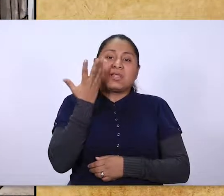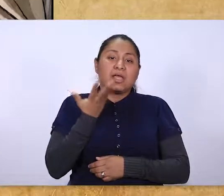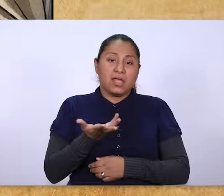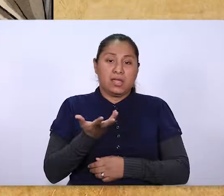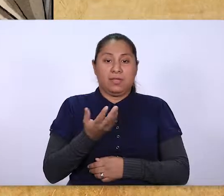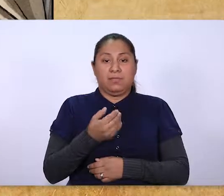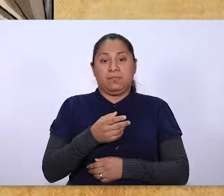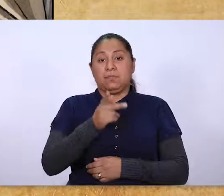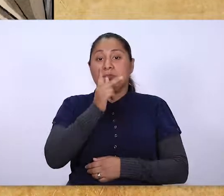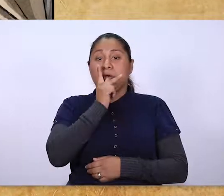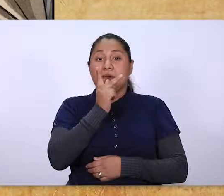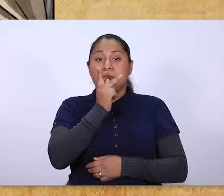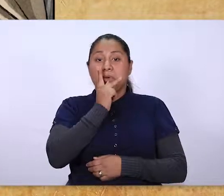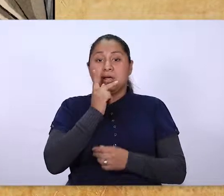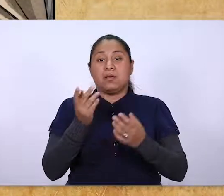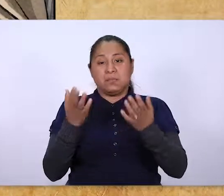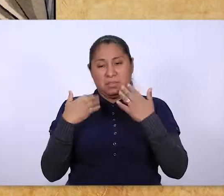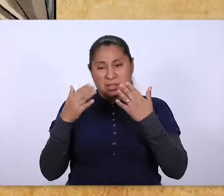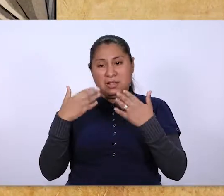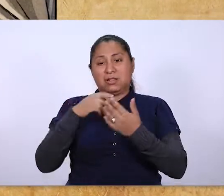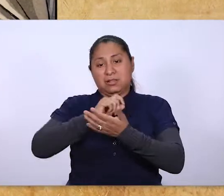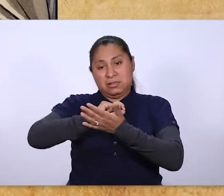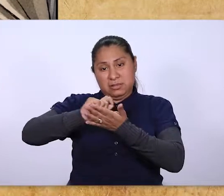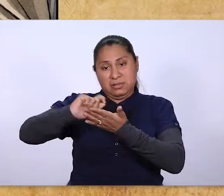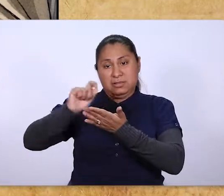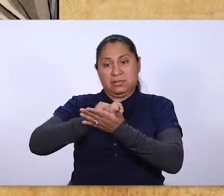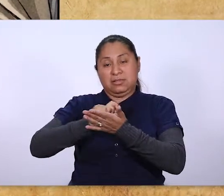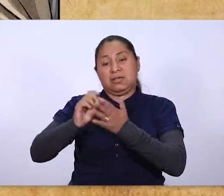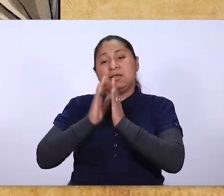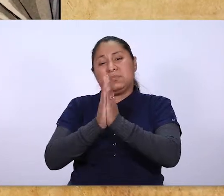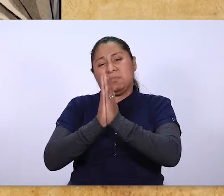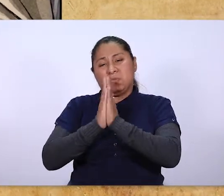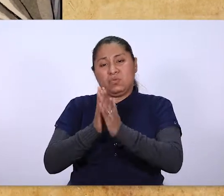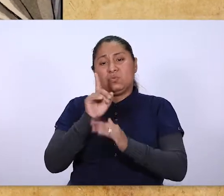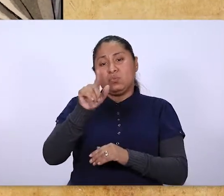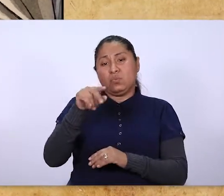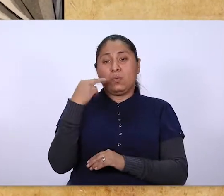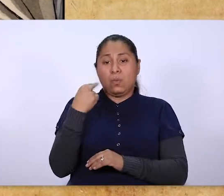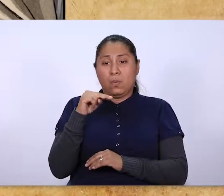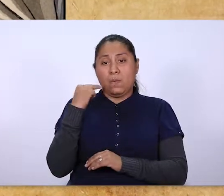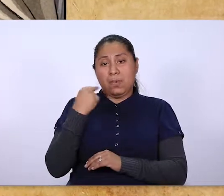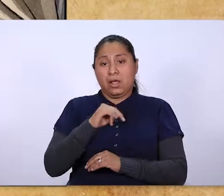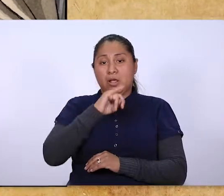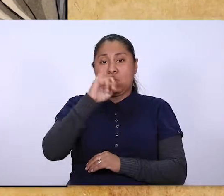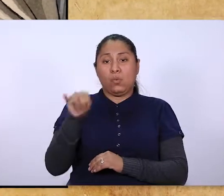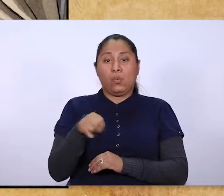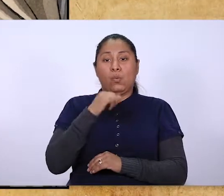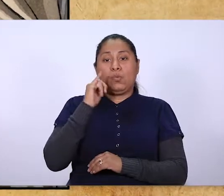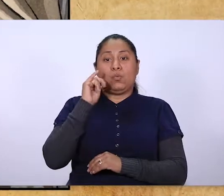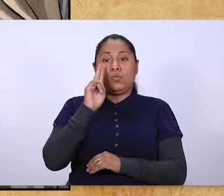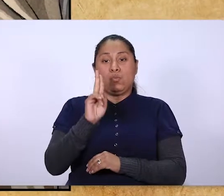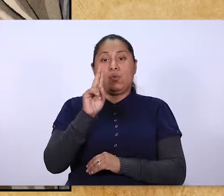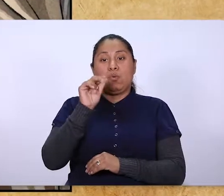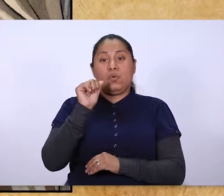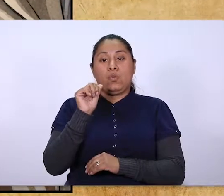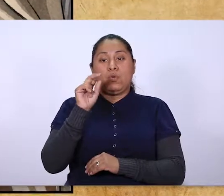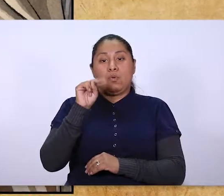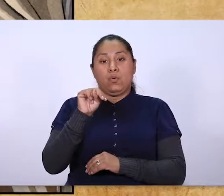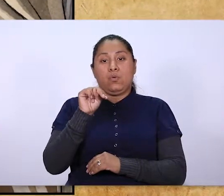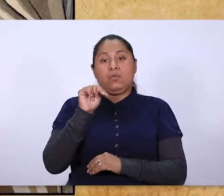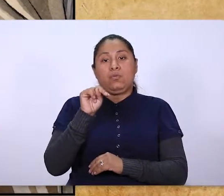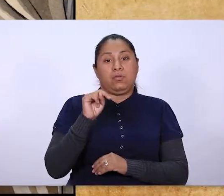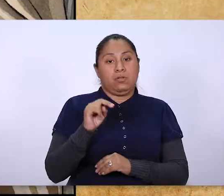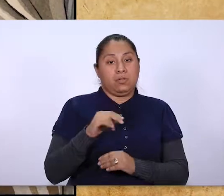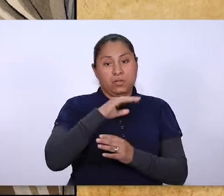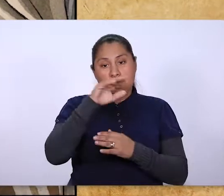El padre pidió una tabla para escribir y escribió, Su nombre es Juan, y